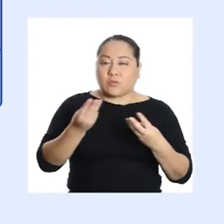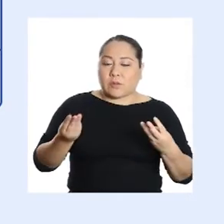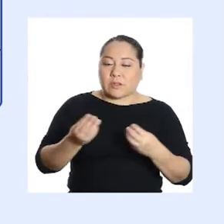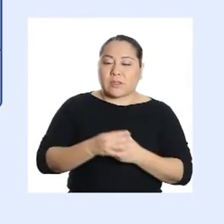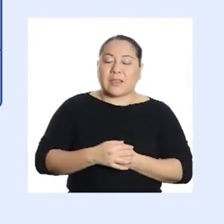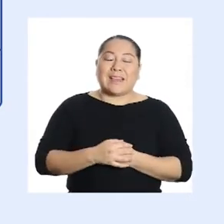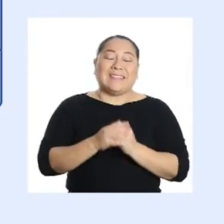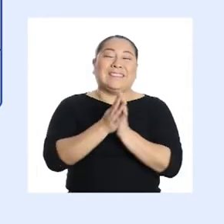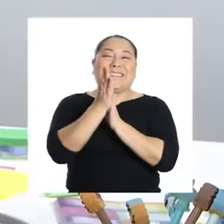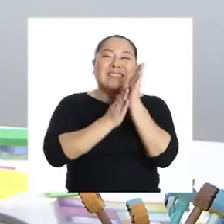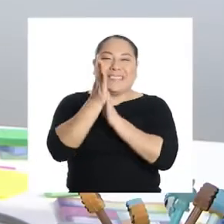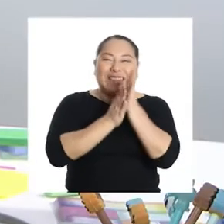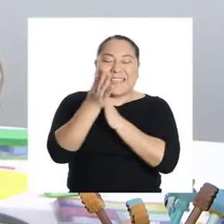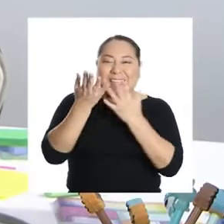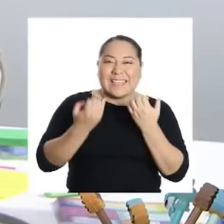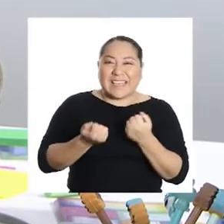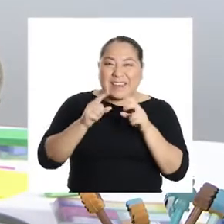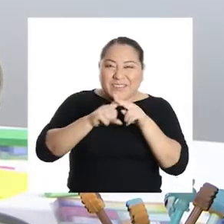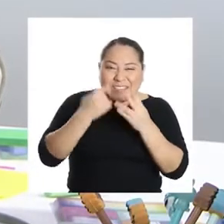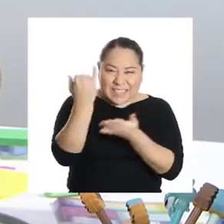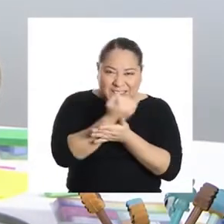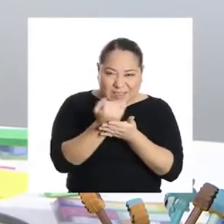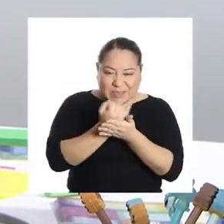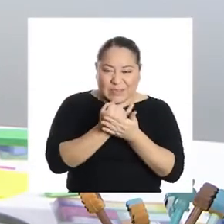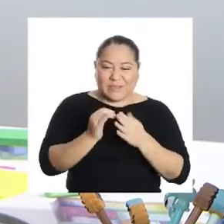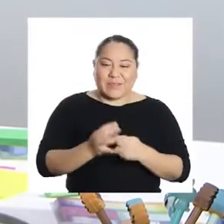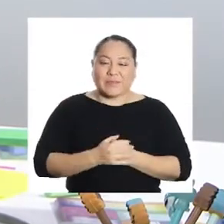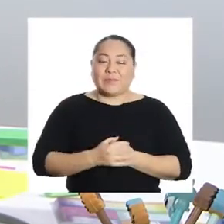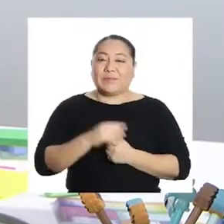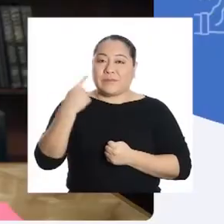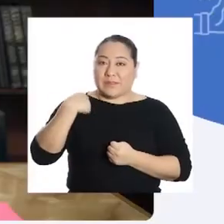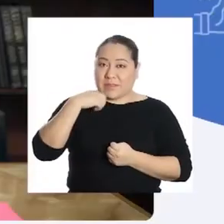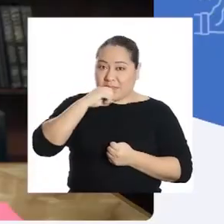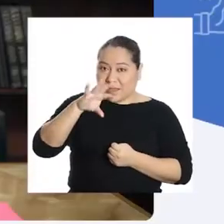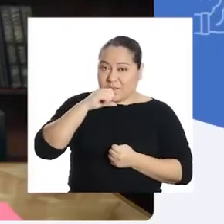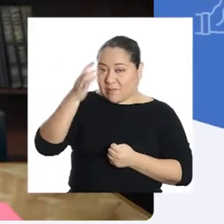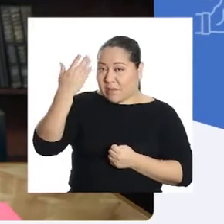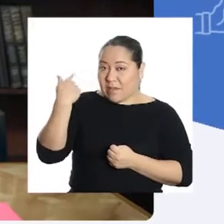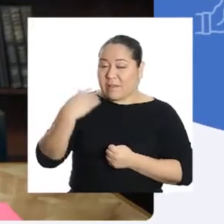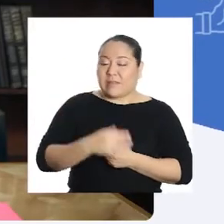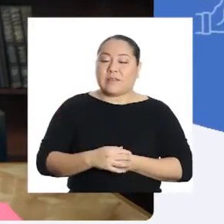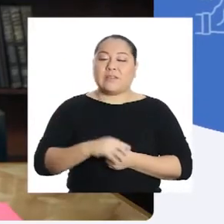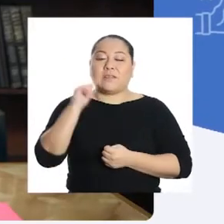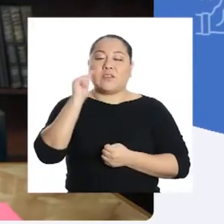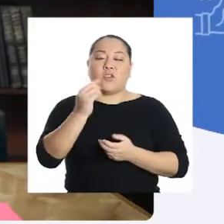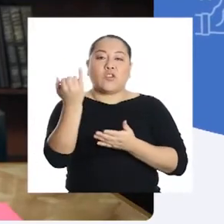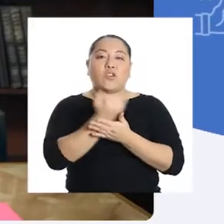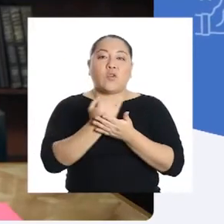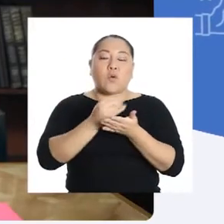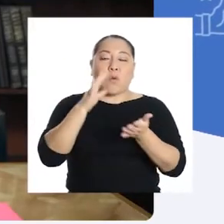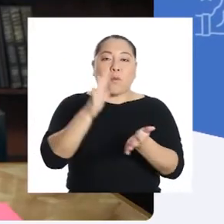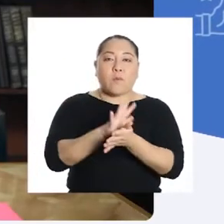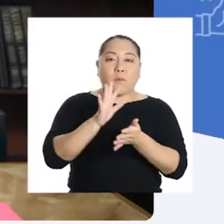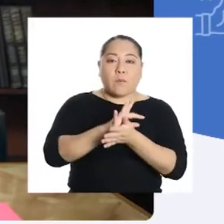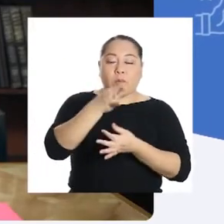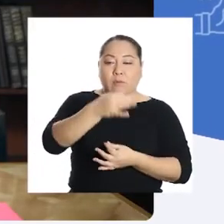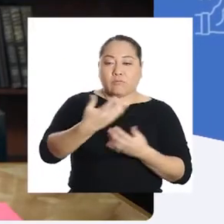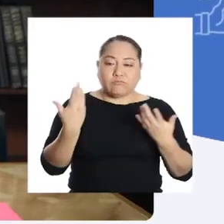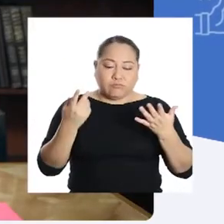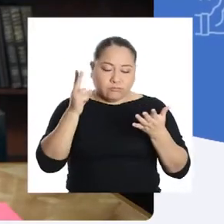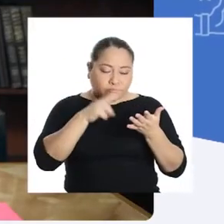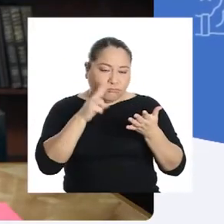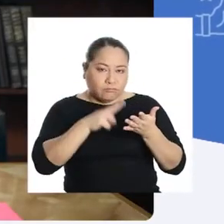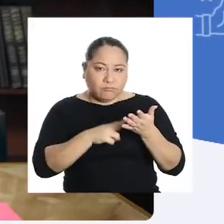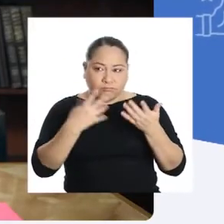los materiales. ¡Ya quiero empezar con el dibujo! Como dijimos antes, será un dibujo en papel